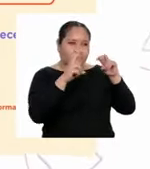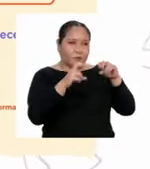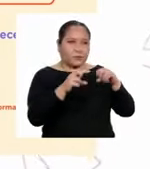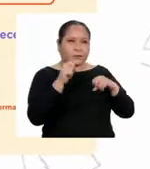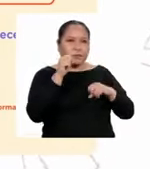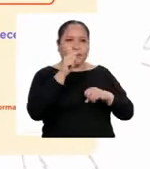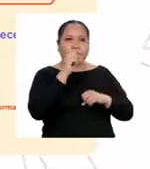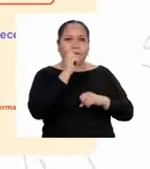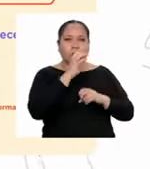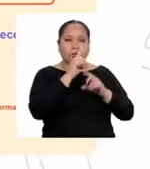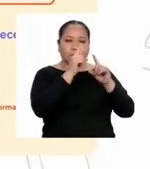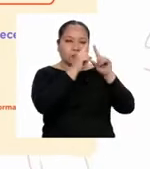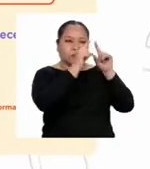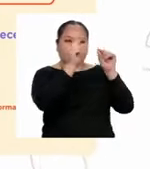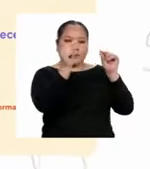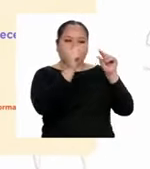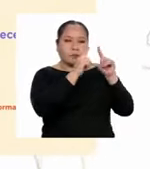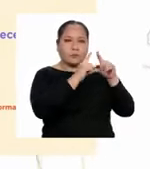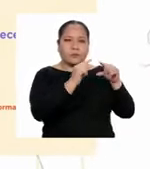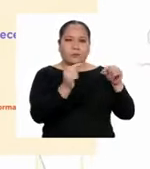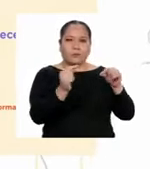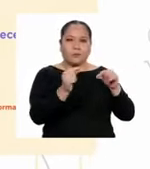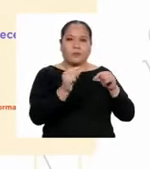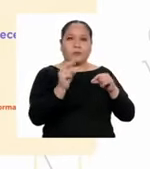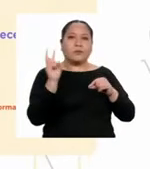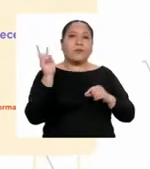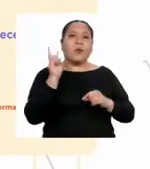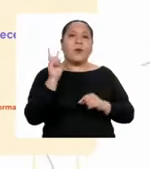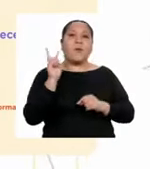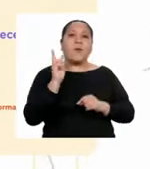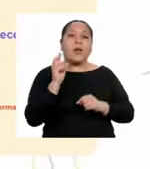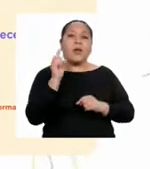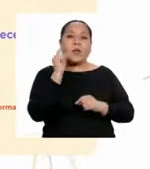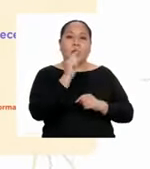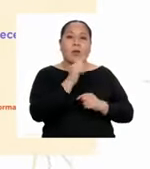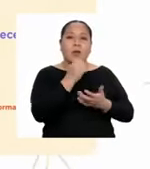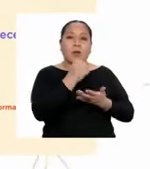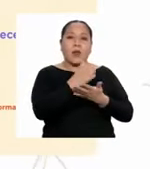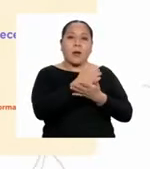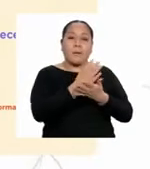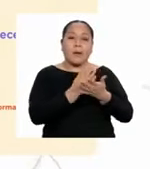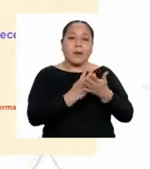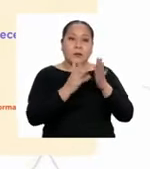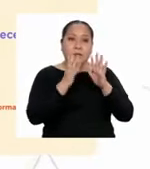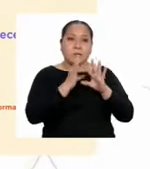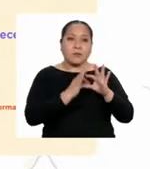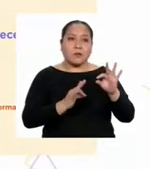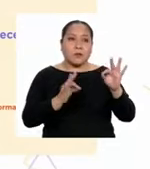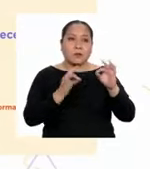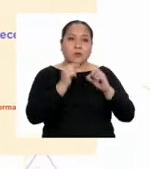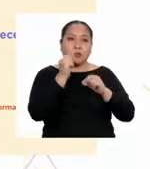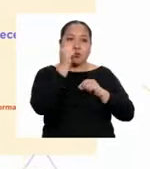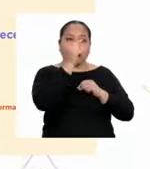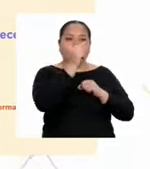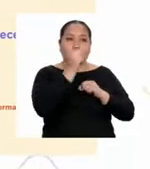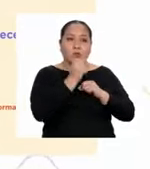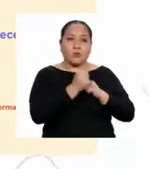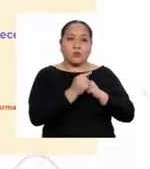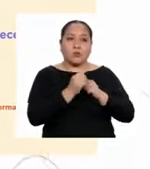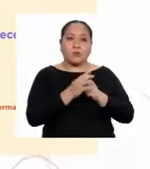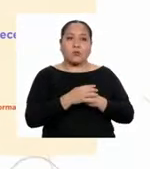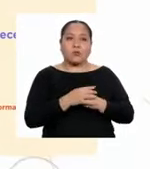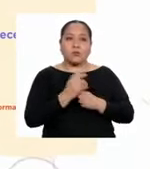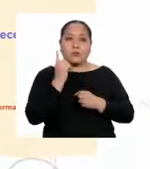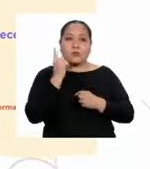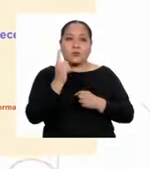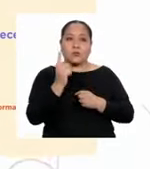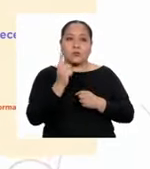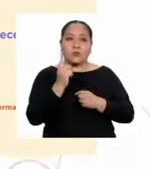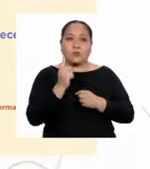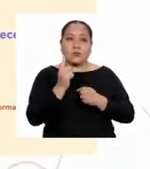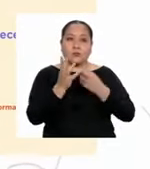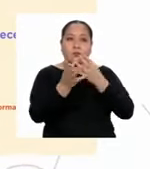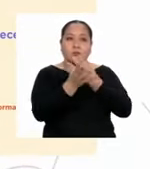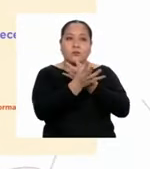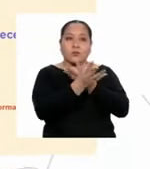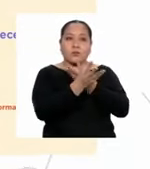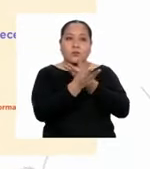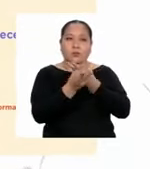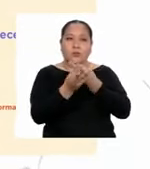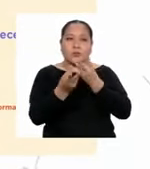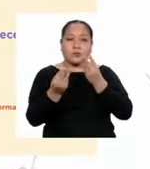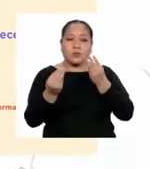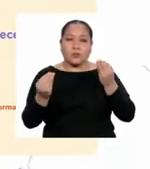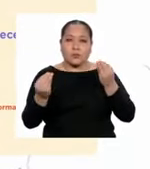He resaltado deber de los elementos en cuestión. Uno de estos elementos se marchitaría